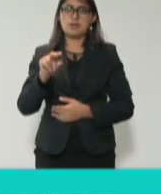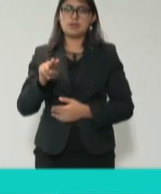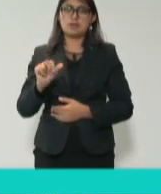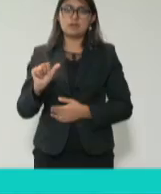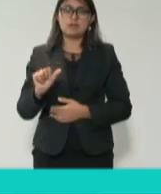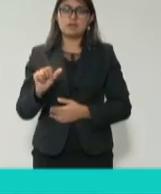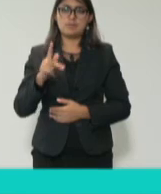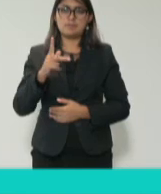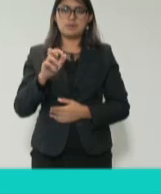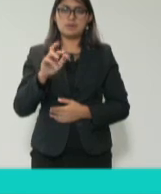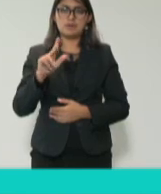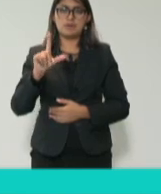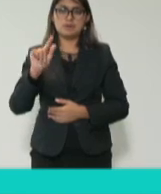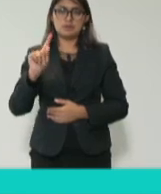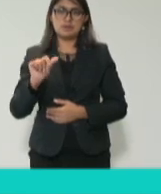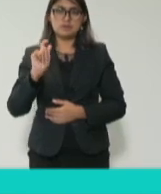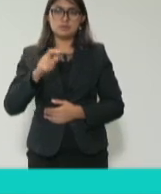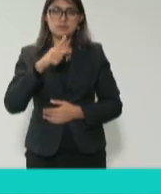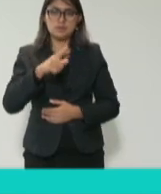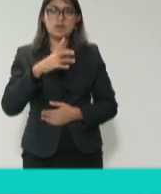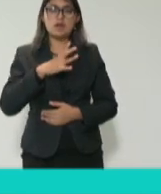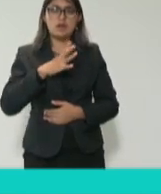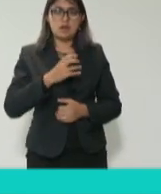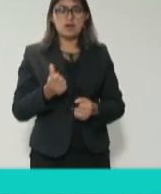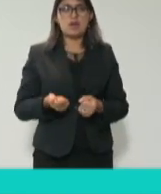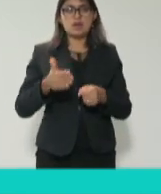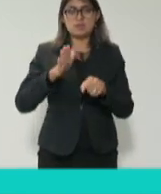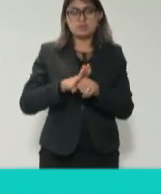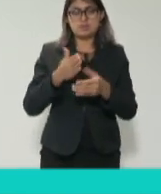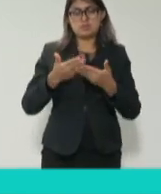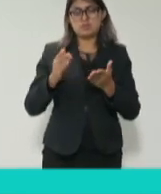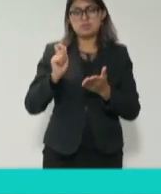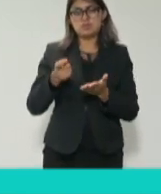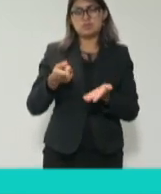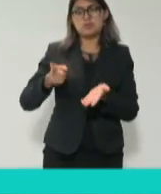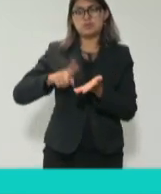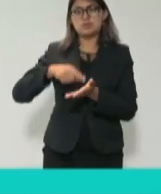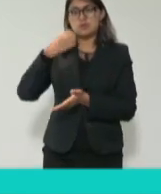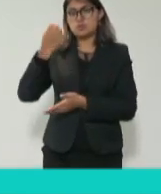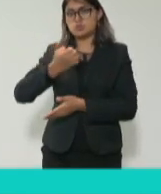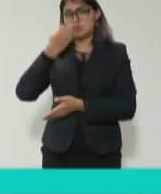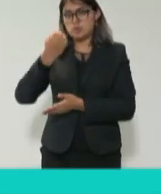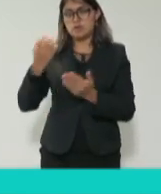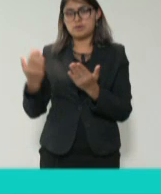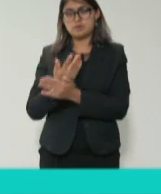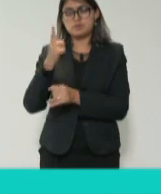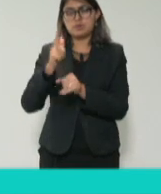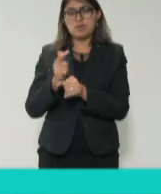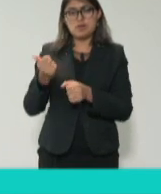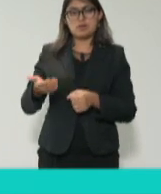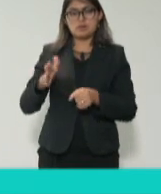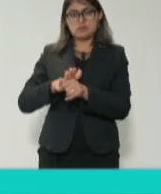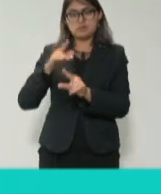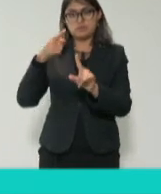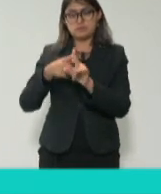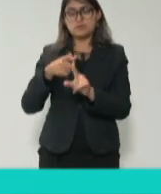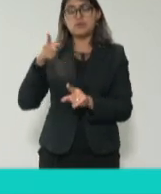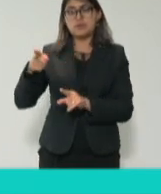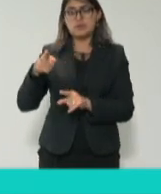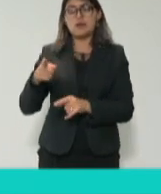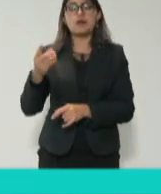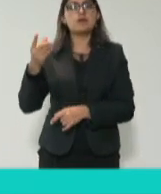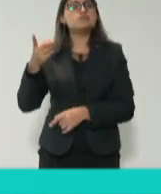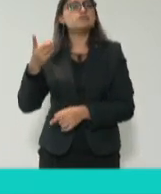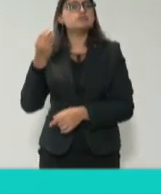en Administración Pública por el Instituto Nacional de Administración, es licenciada en Derechos por la UNAM y